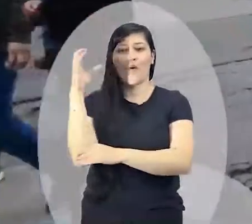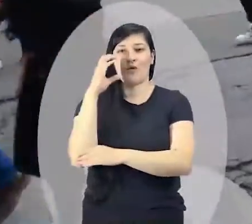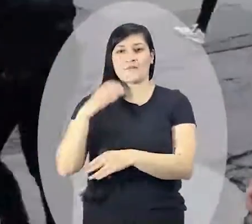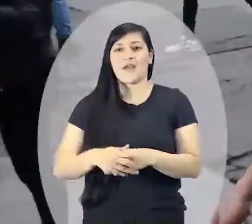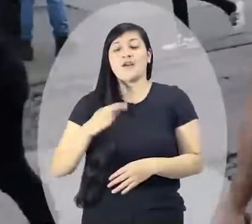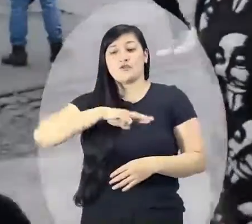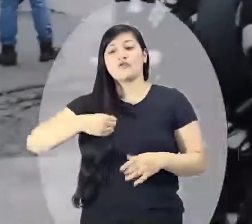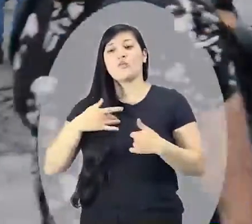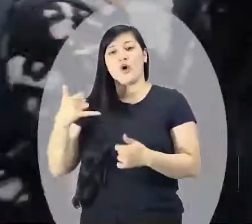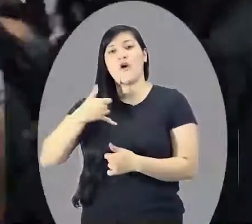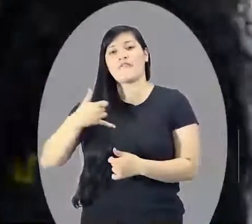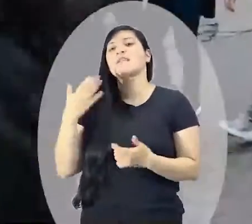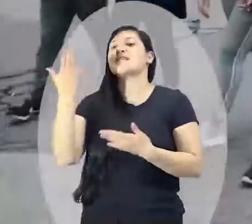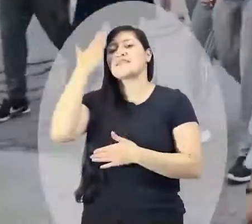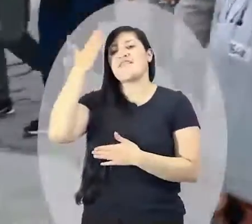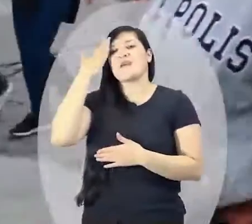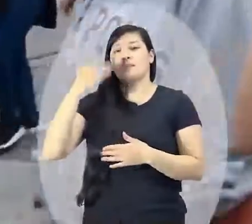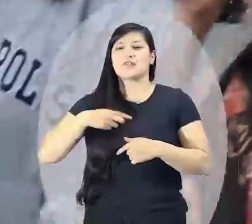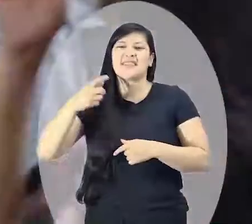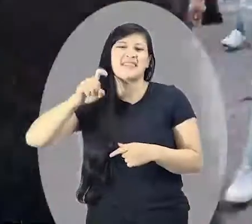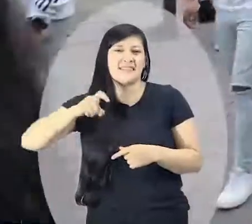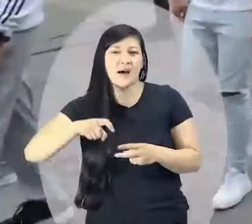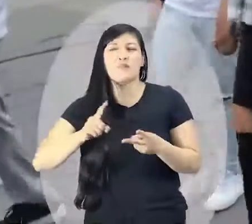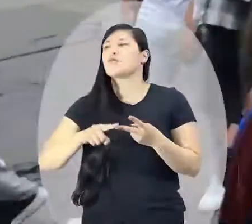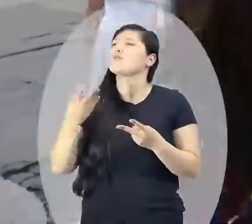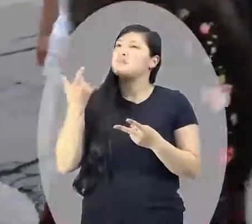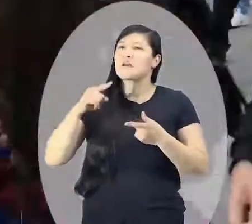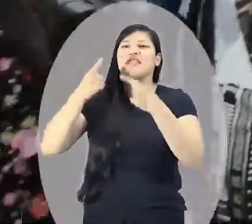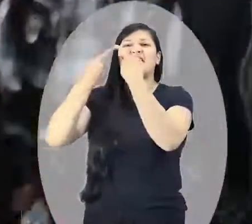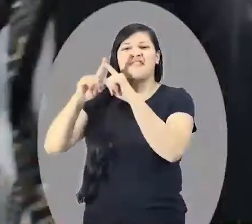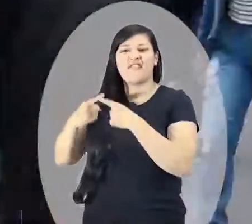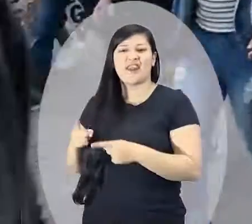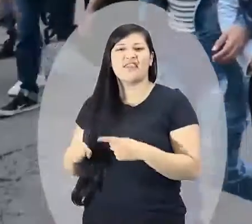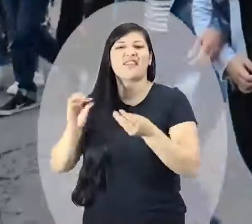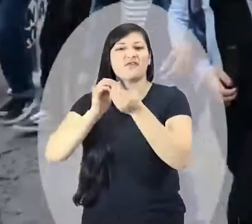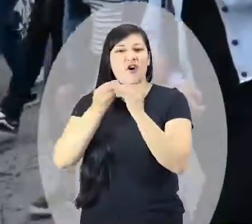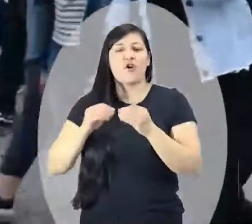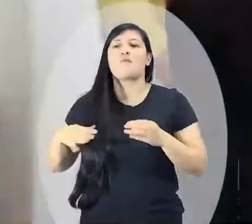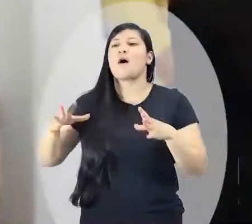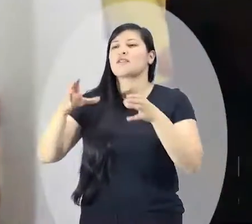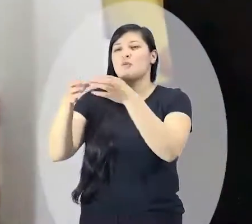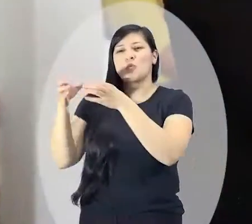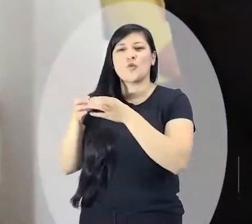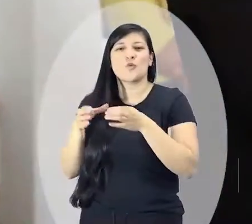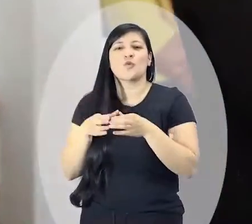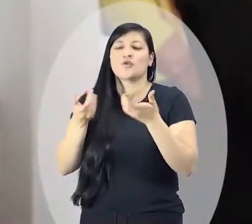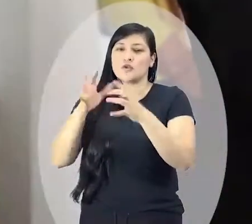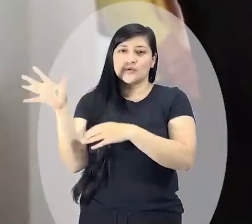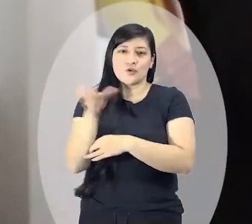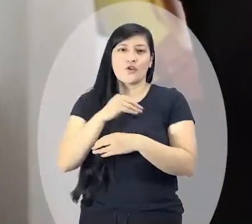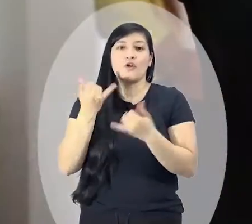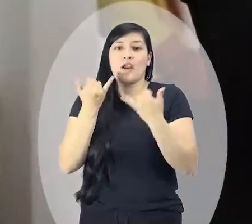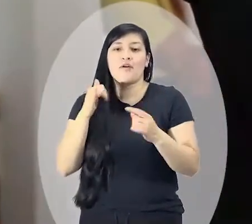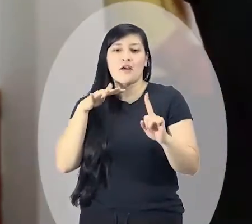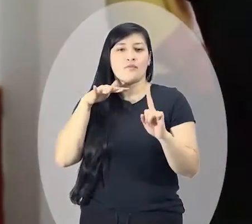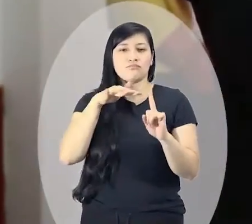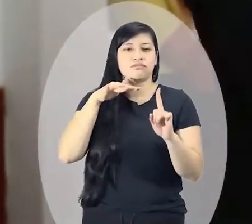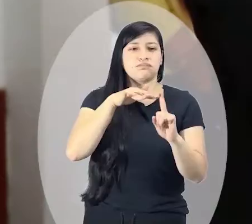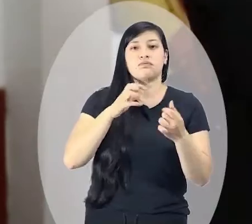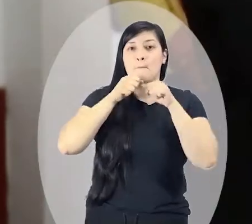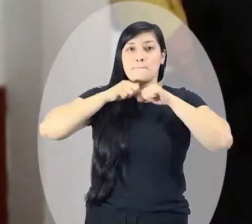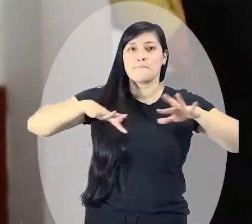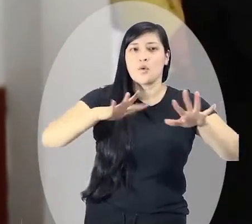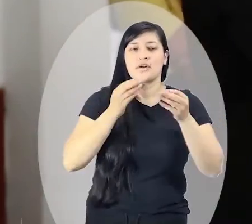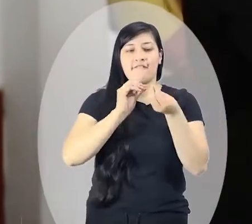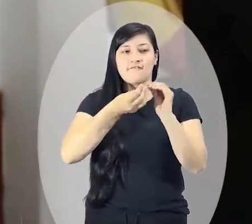nosotros como jóvenes sabemos de nuestras necesidades, sabemos de las diferencias que tenemos. Y creemos que a través de la incidencia pública